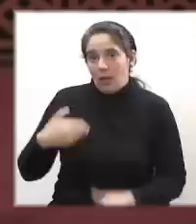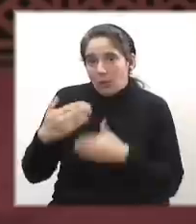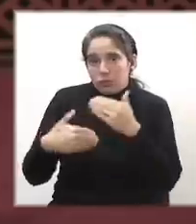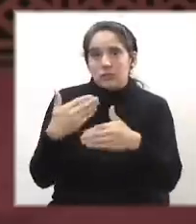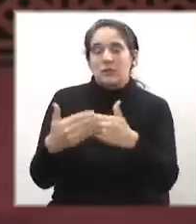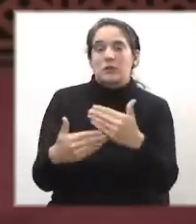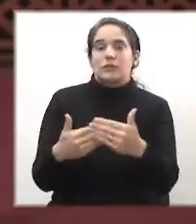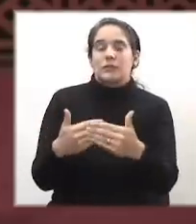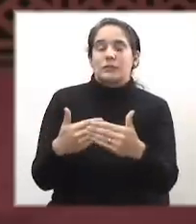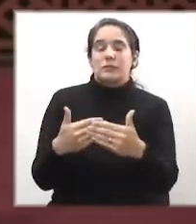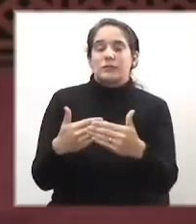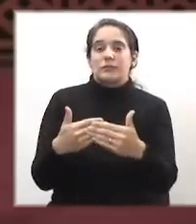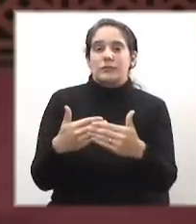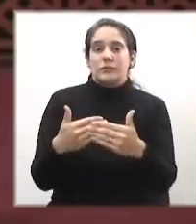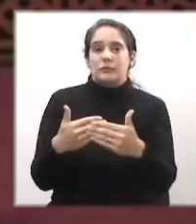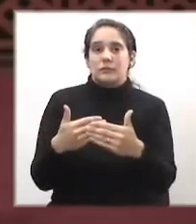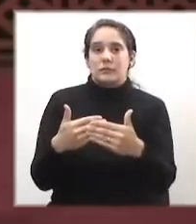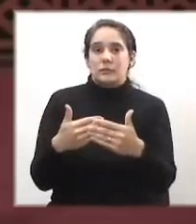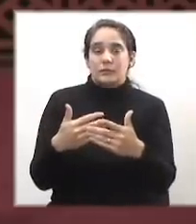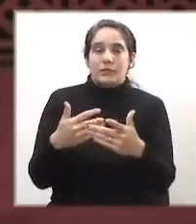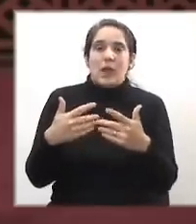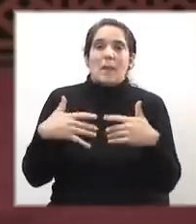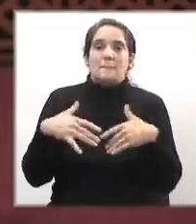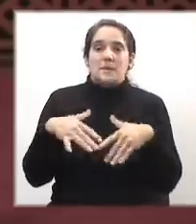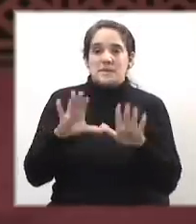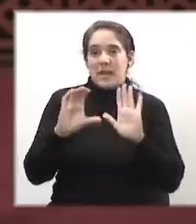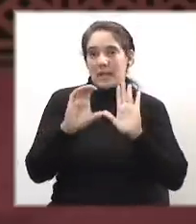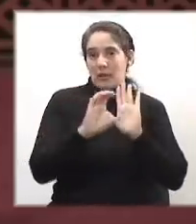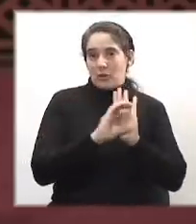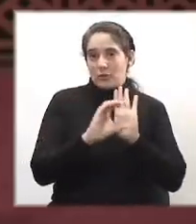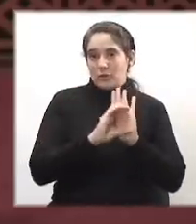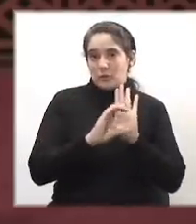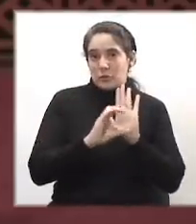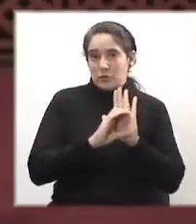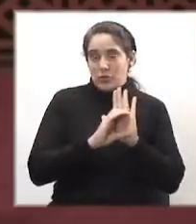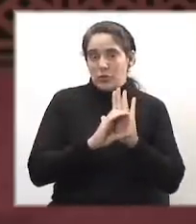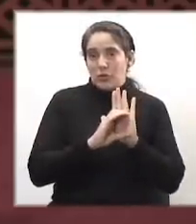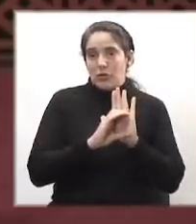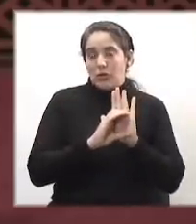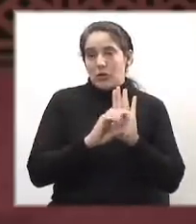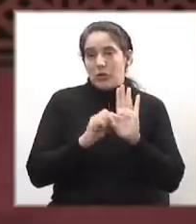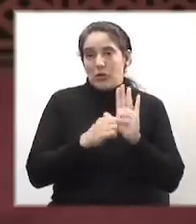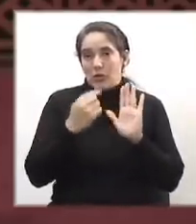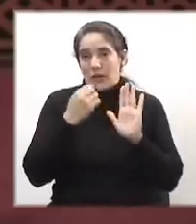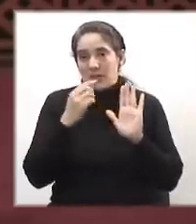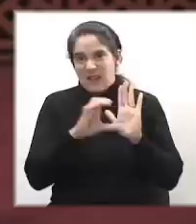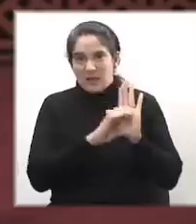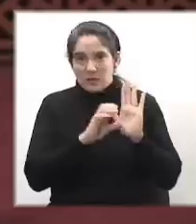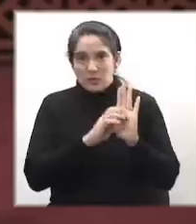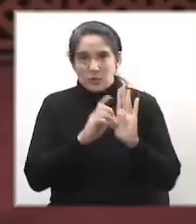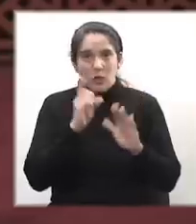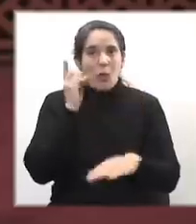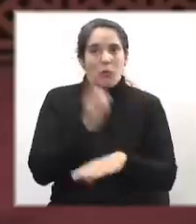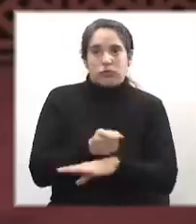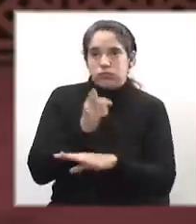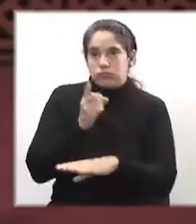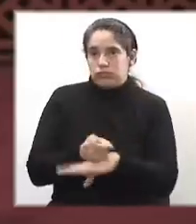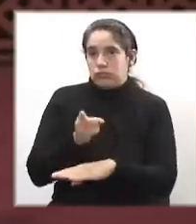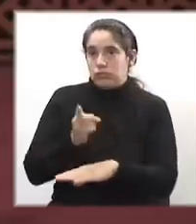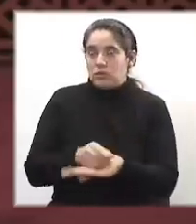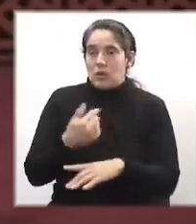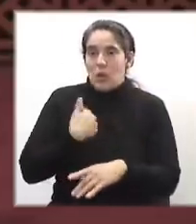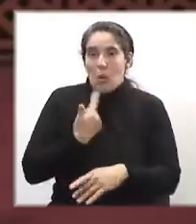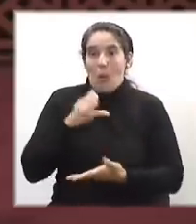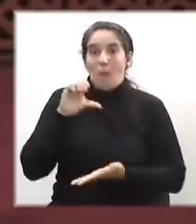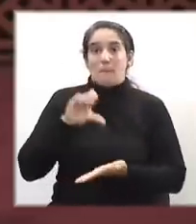Más allá de la constitucionalidad innegable con que se hayan aplicado, un